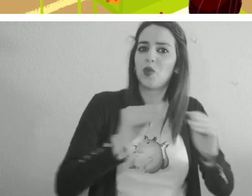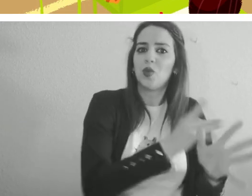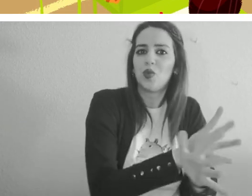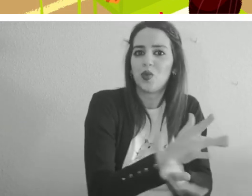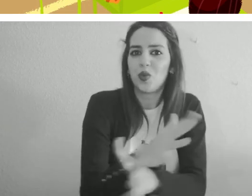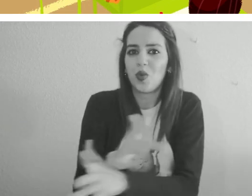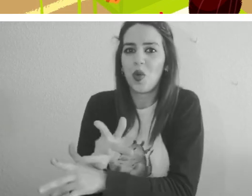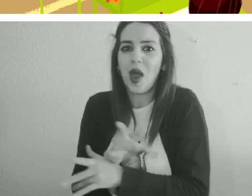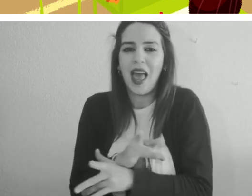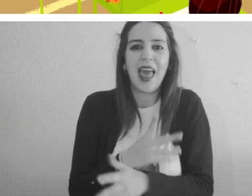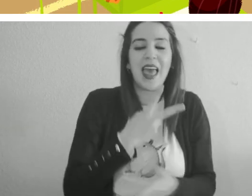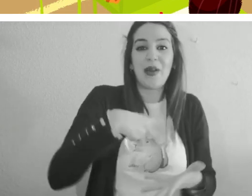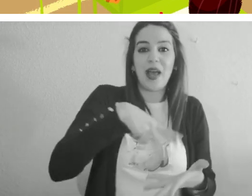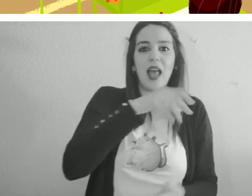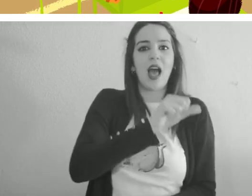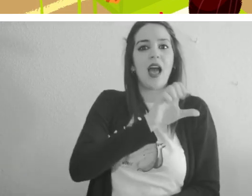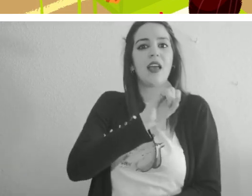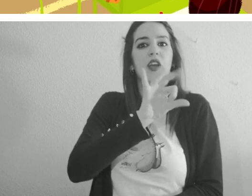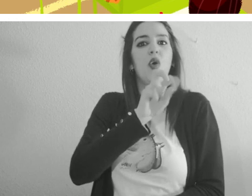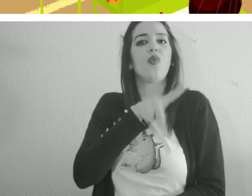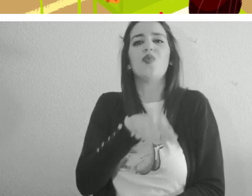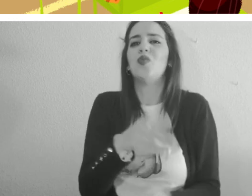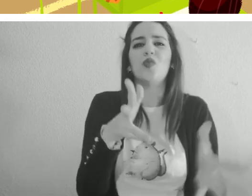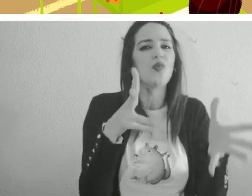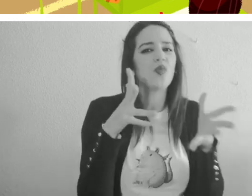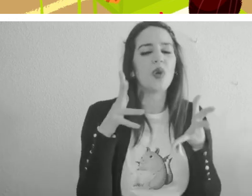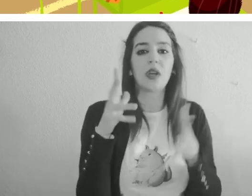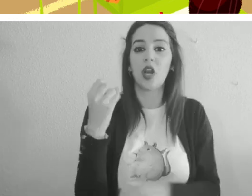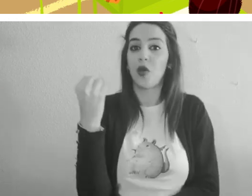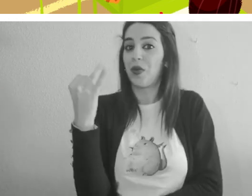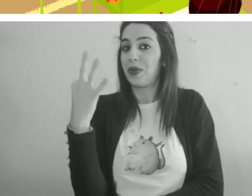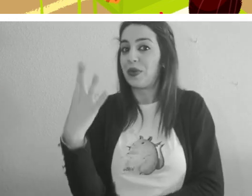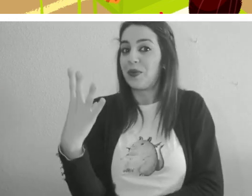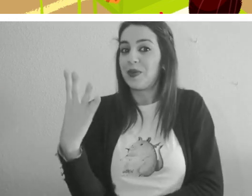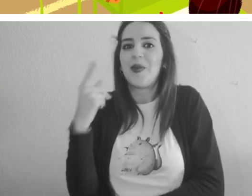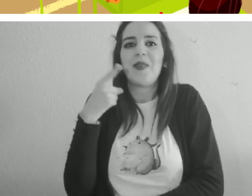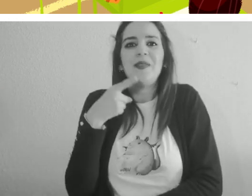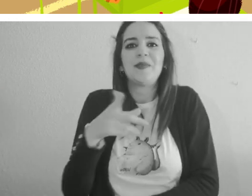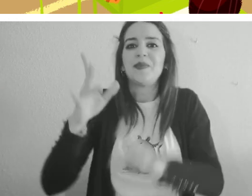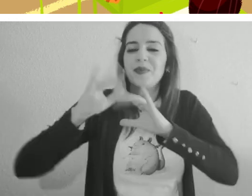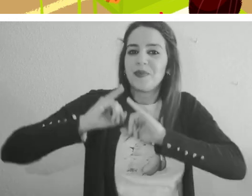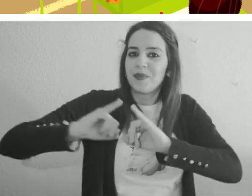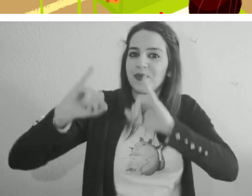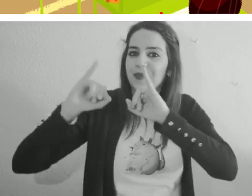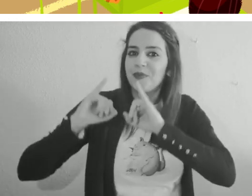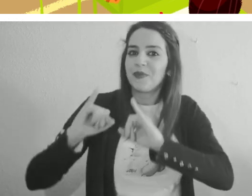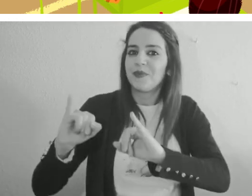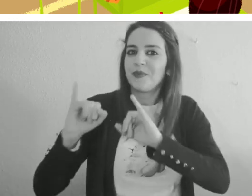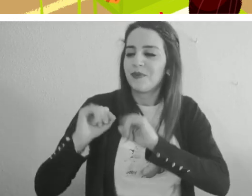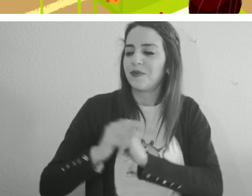fascina el baile de las vocales y los números le parecen muy divertidos.